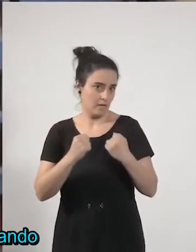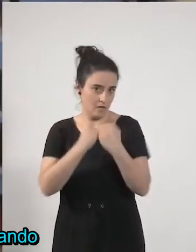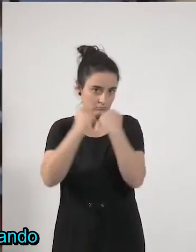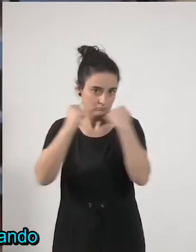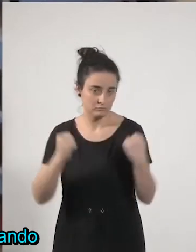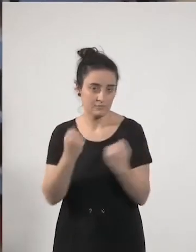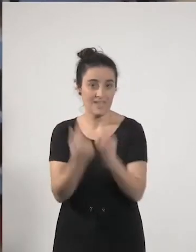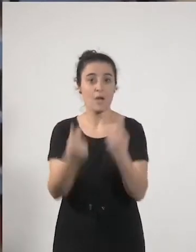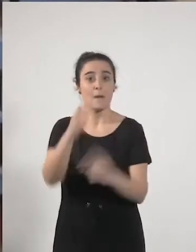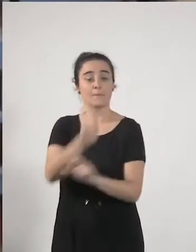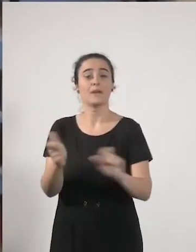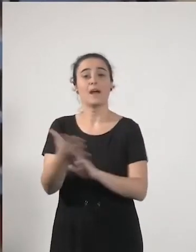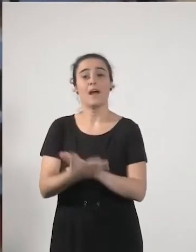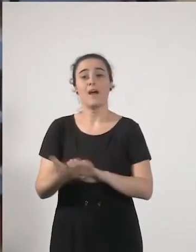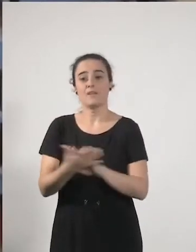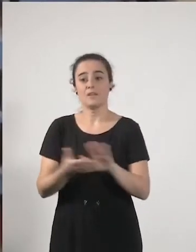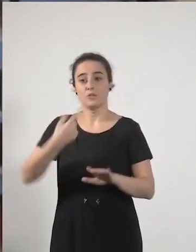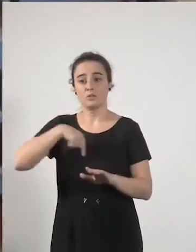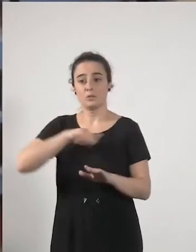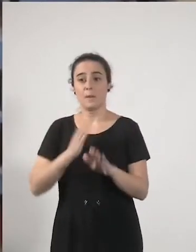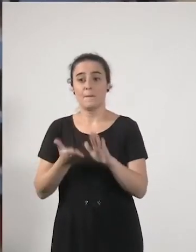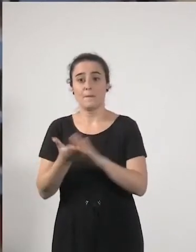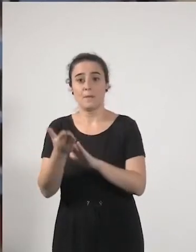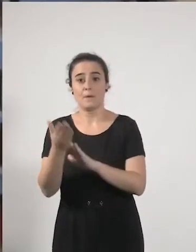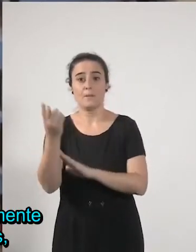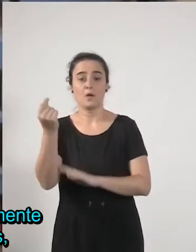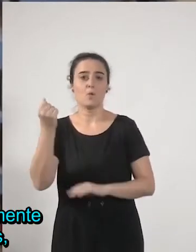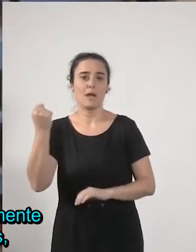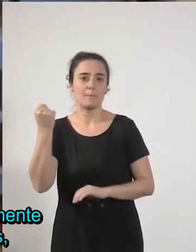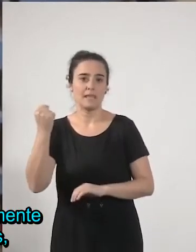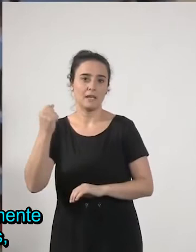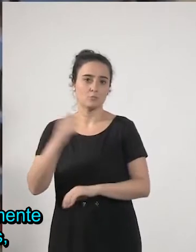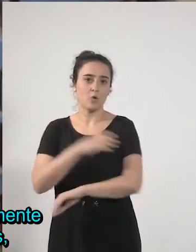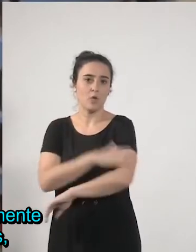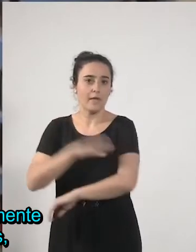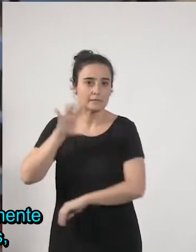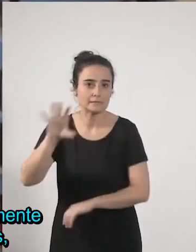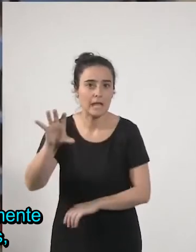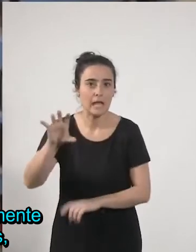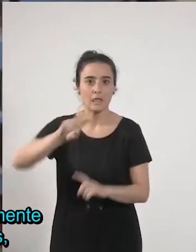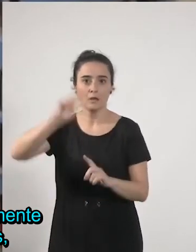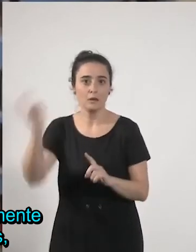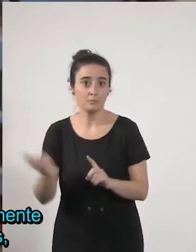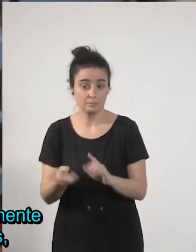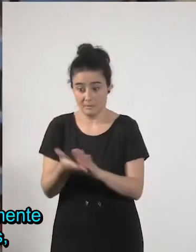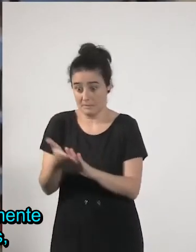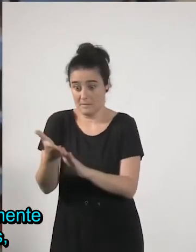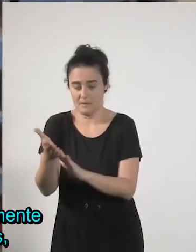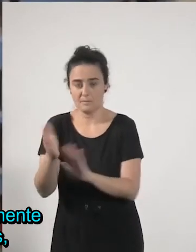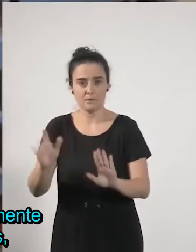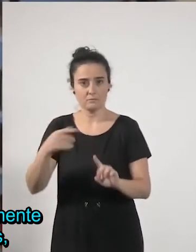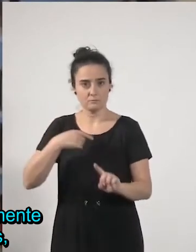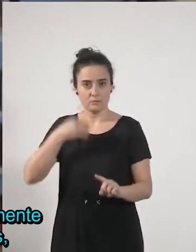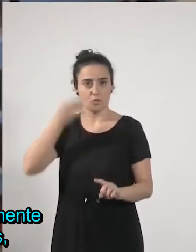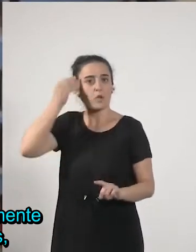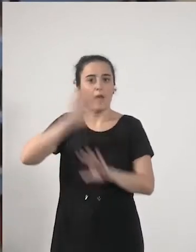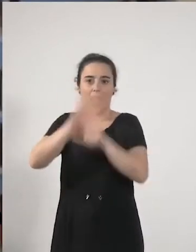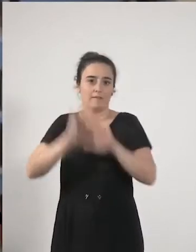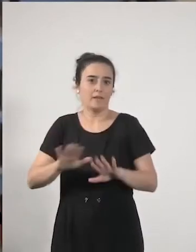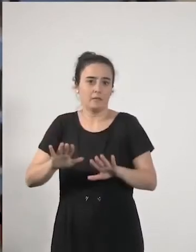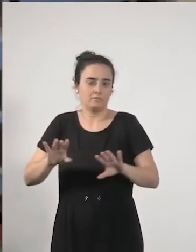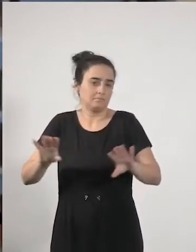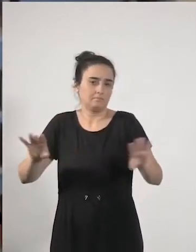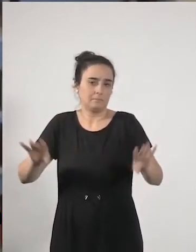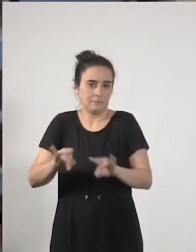hay gente que está hablando de que vamos hacia un capitalismo de estado aunque como he dicho antes seguramente todo quedará en agua de borrajas